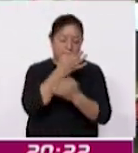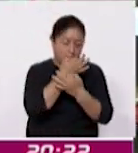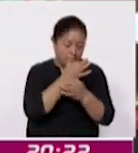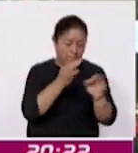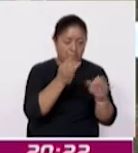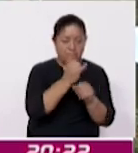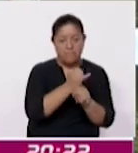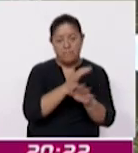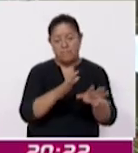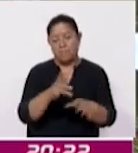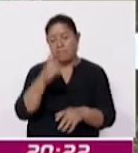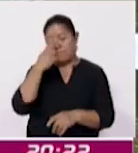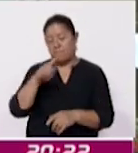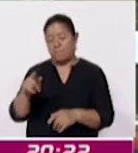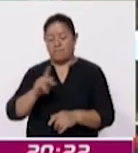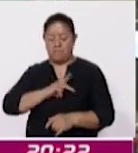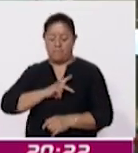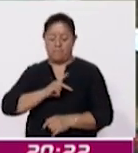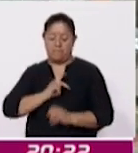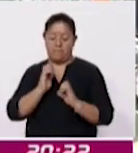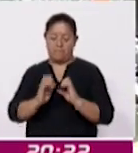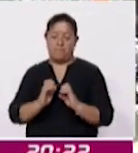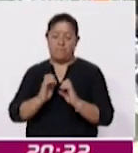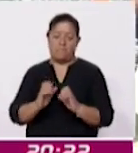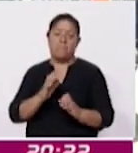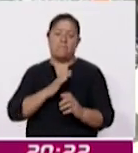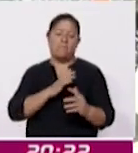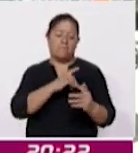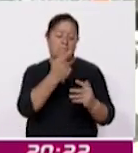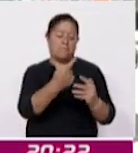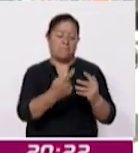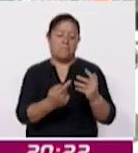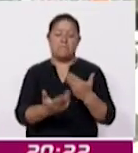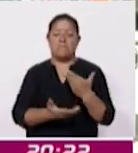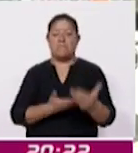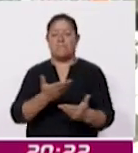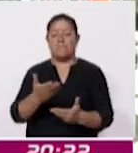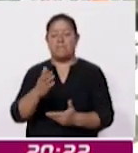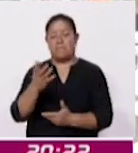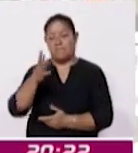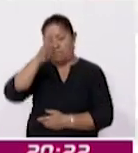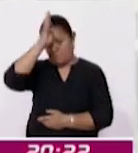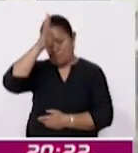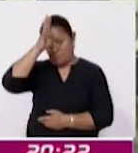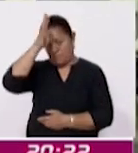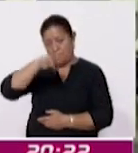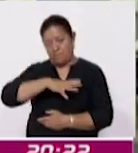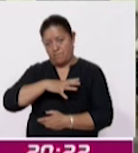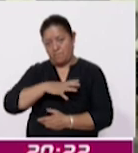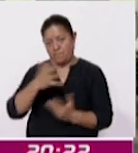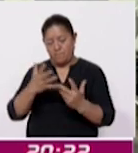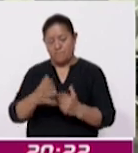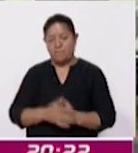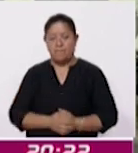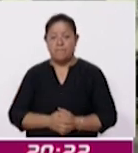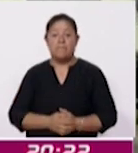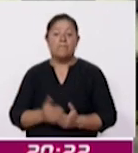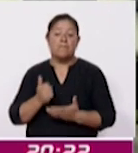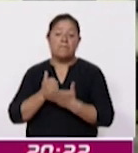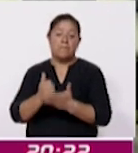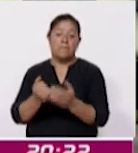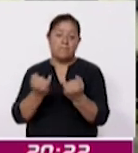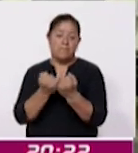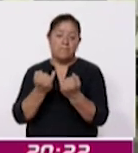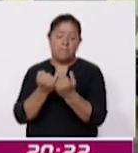ciudadanía para la autoprotección, son algunos de los servicios que brinda el Cuerpo de Bomberos. También ayudamos a rescatar